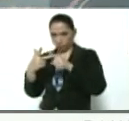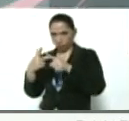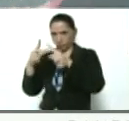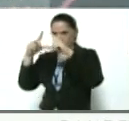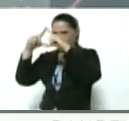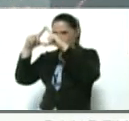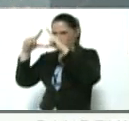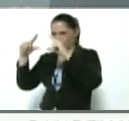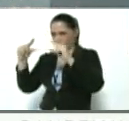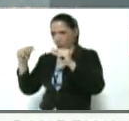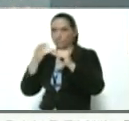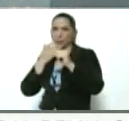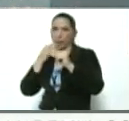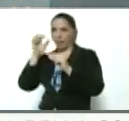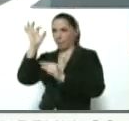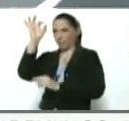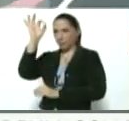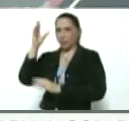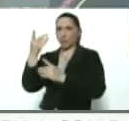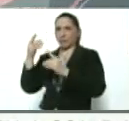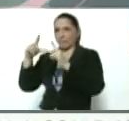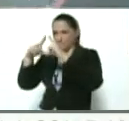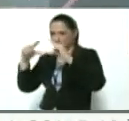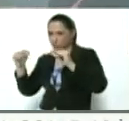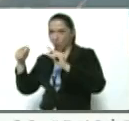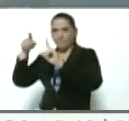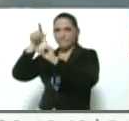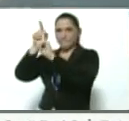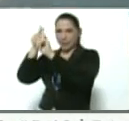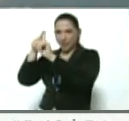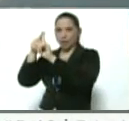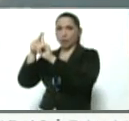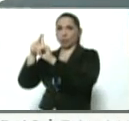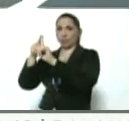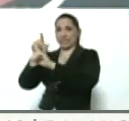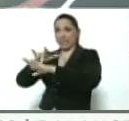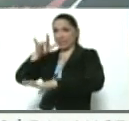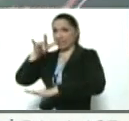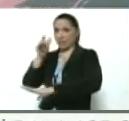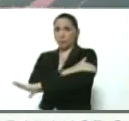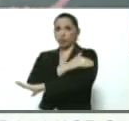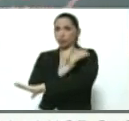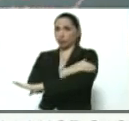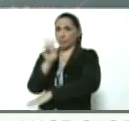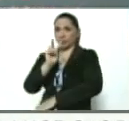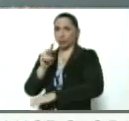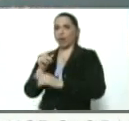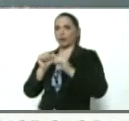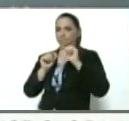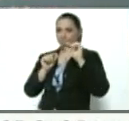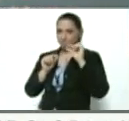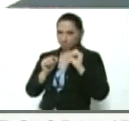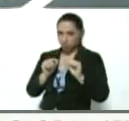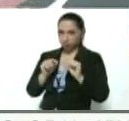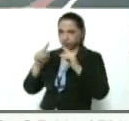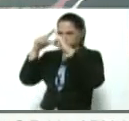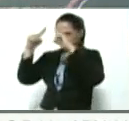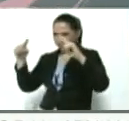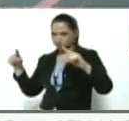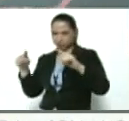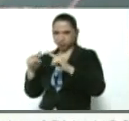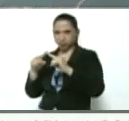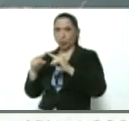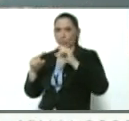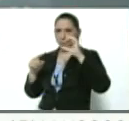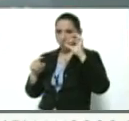triángulo. Por una parte, la participación de la extrema derecha venezolana. Por otro lado, el apoyo,